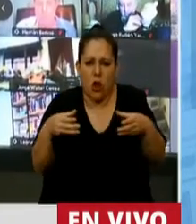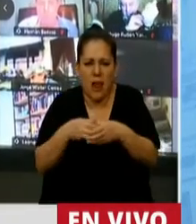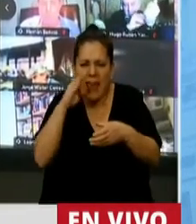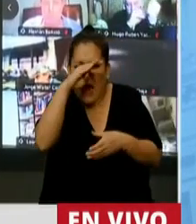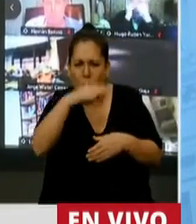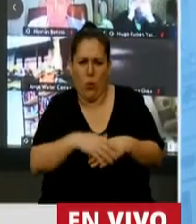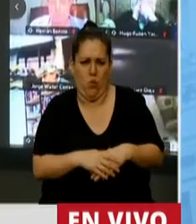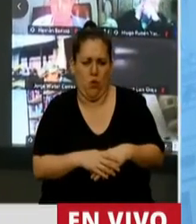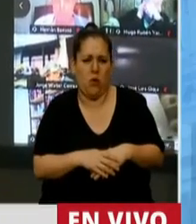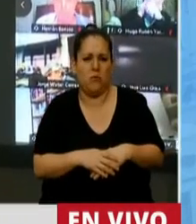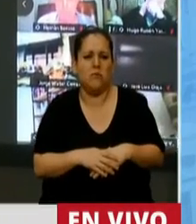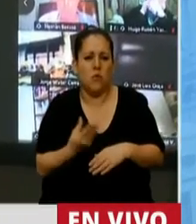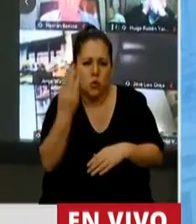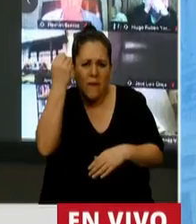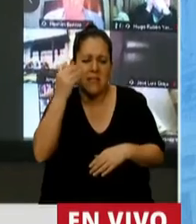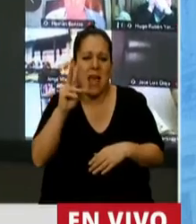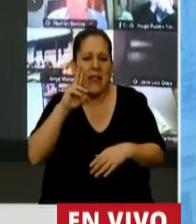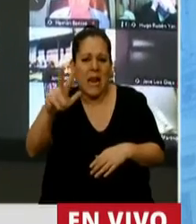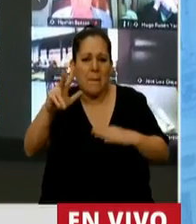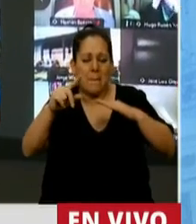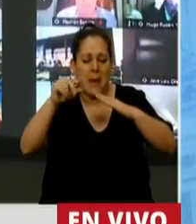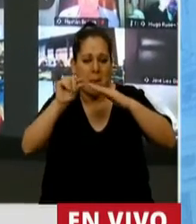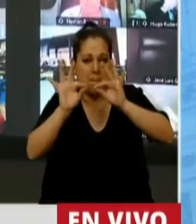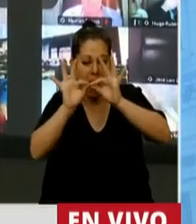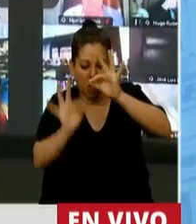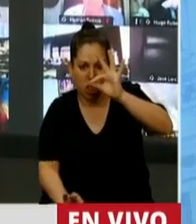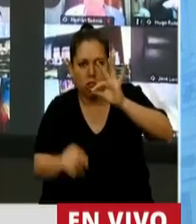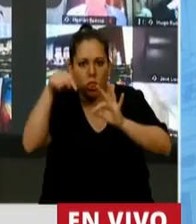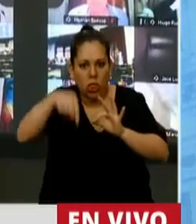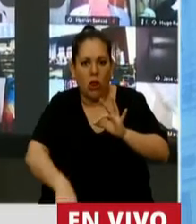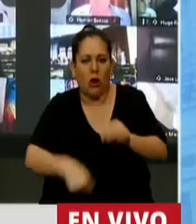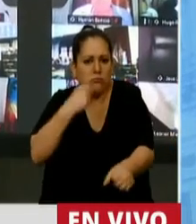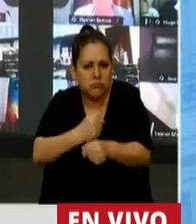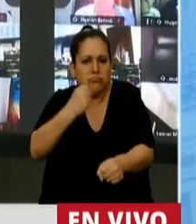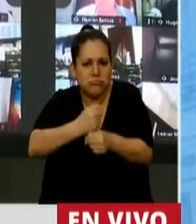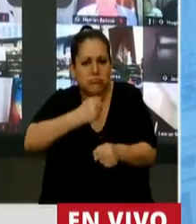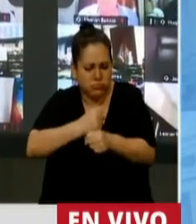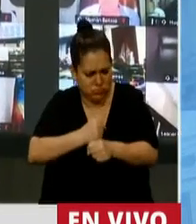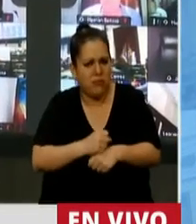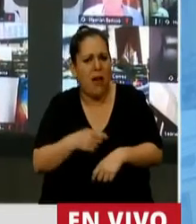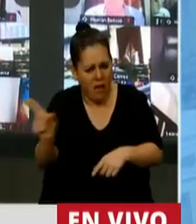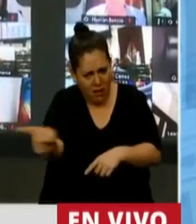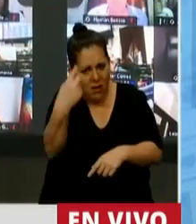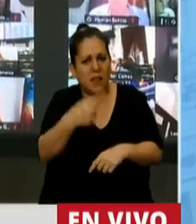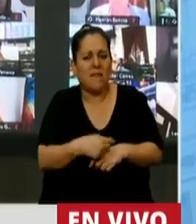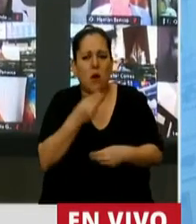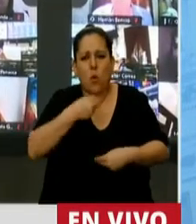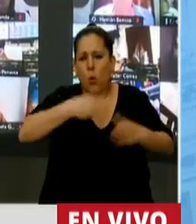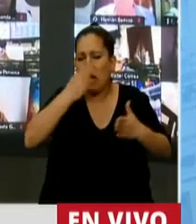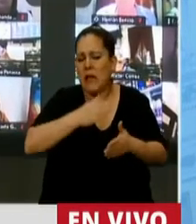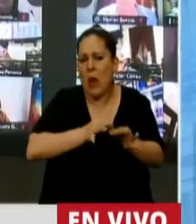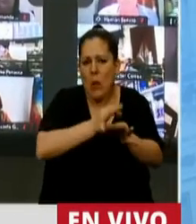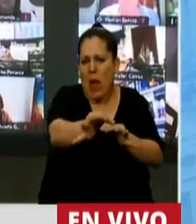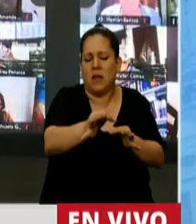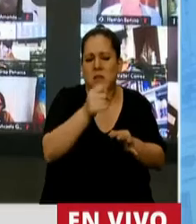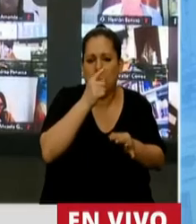que muchas veces están hasta 3.000 metros bajo tierra haciendo patria, Presidente. Que vayan a cualquier base, donde están los